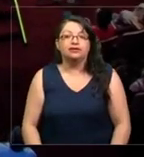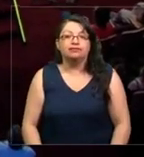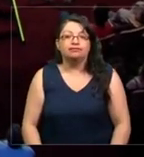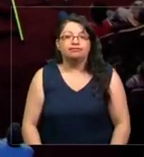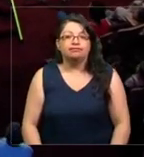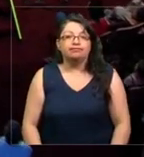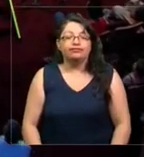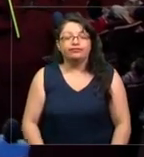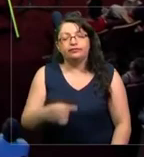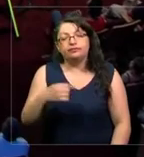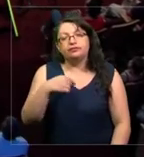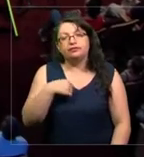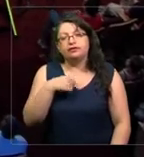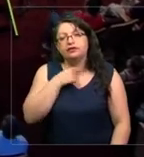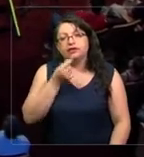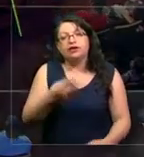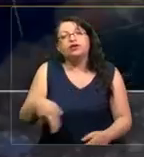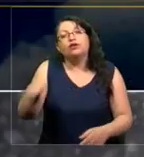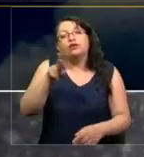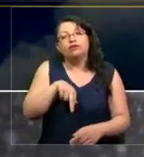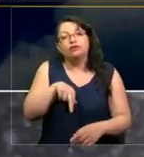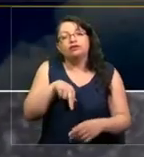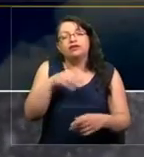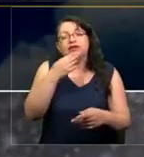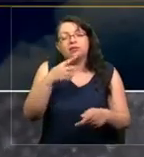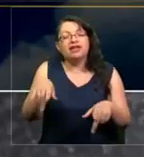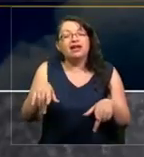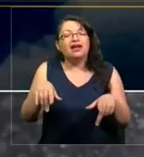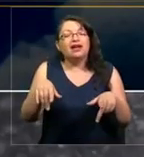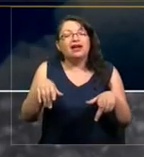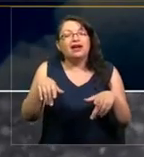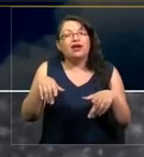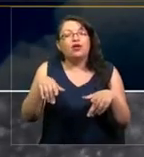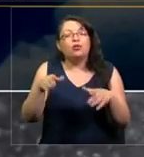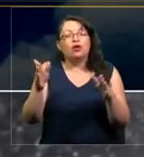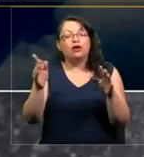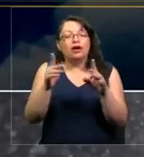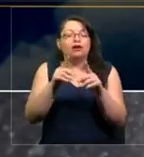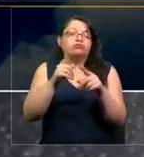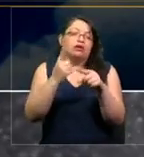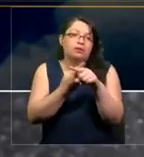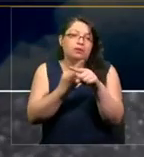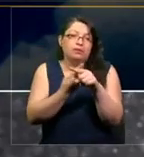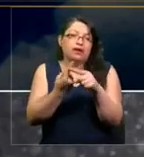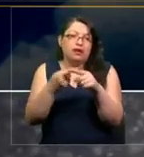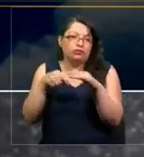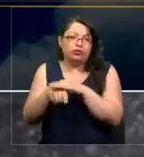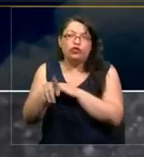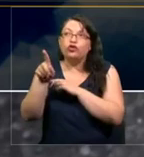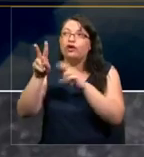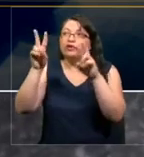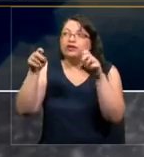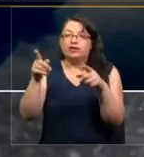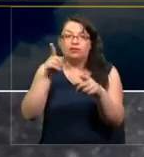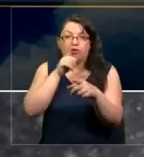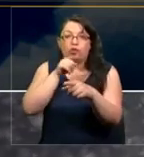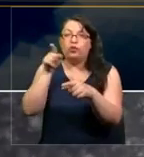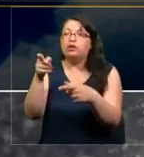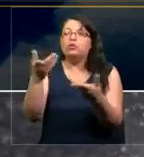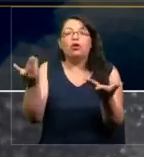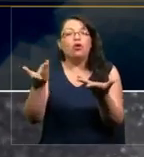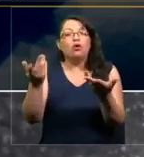Y me quiero volver a detener un poco más en esta última parte de cómo logramos